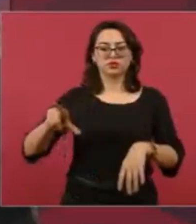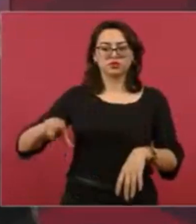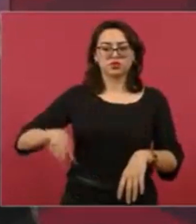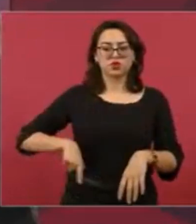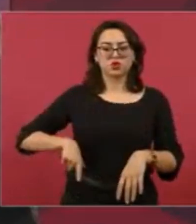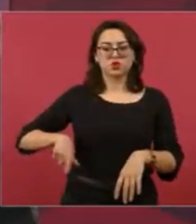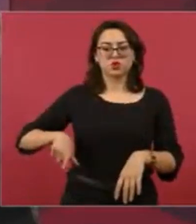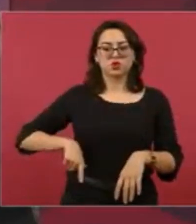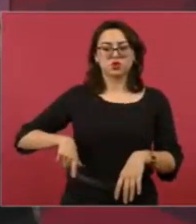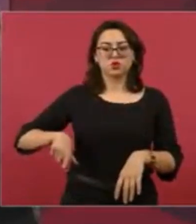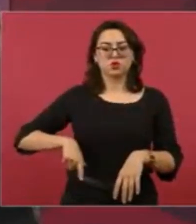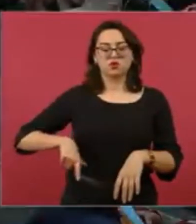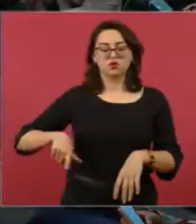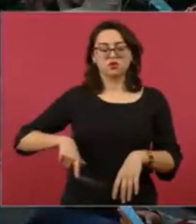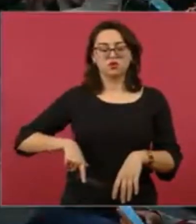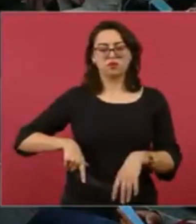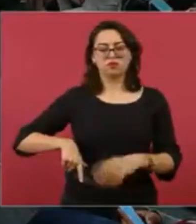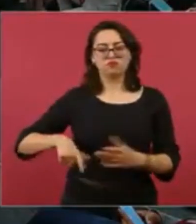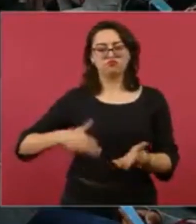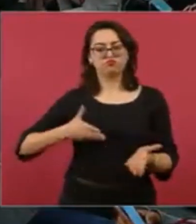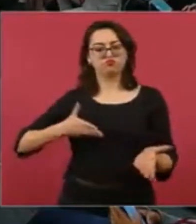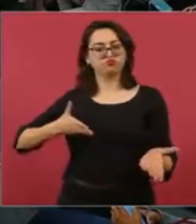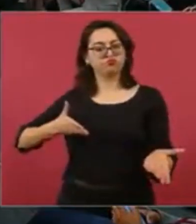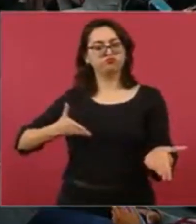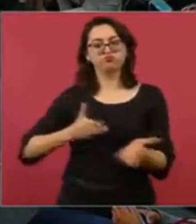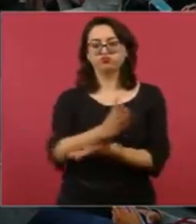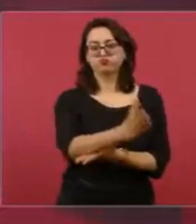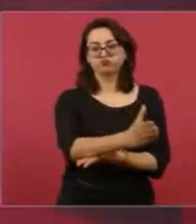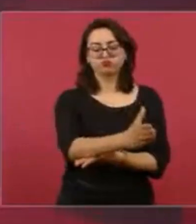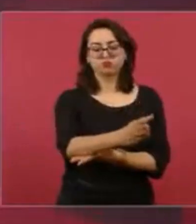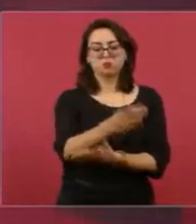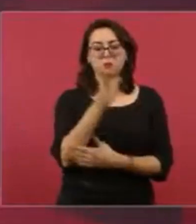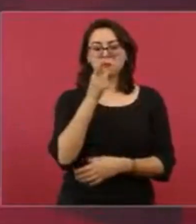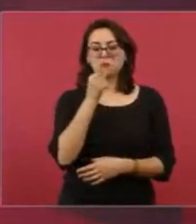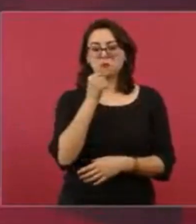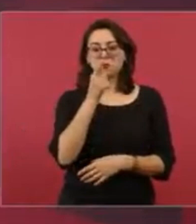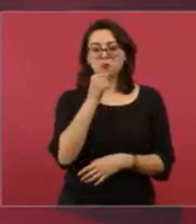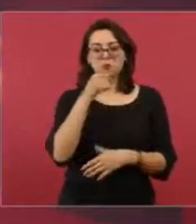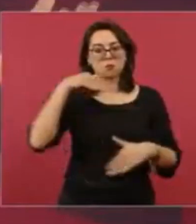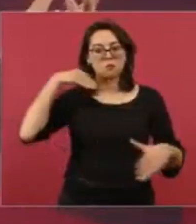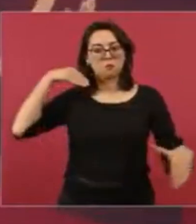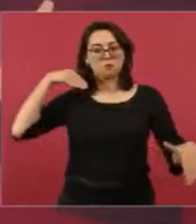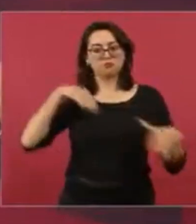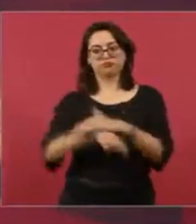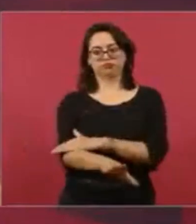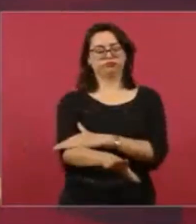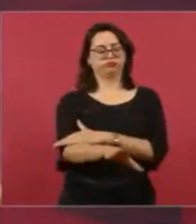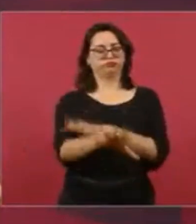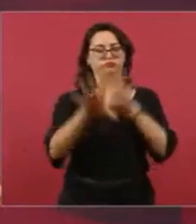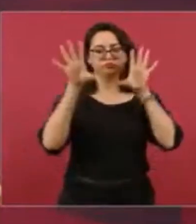tomaron con la policía. ¿Qué es eso?